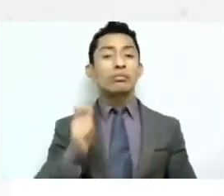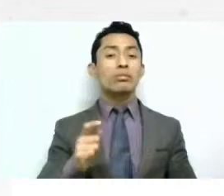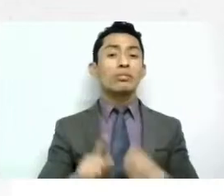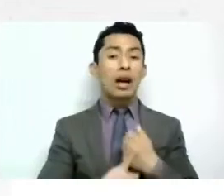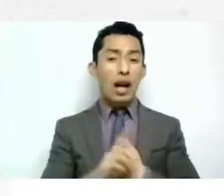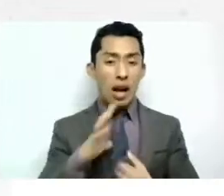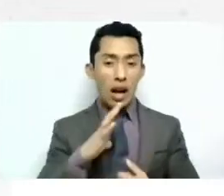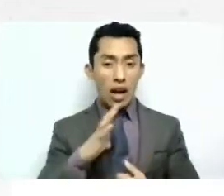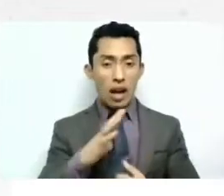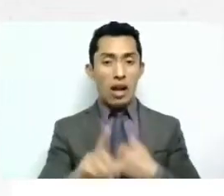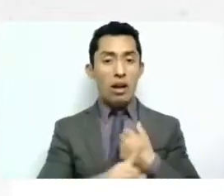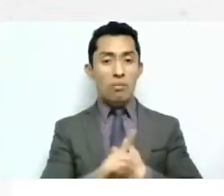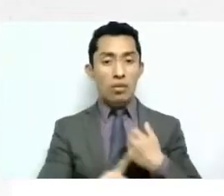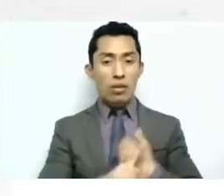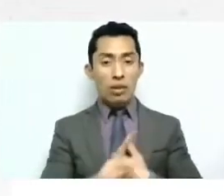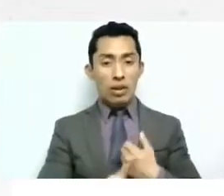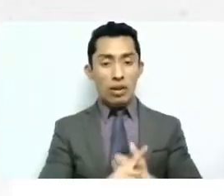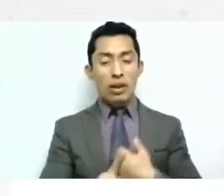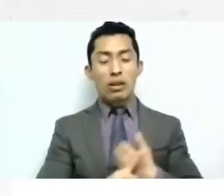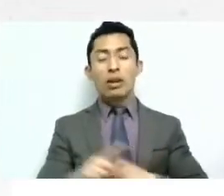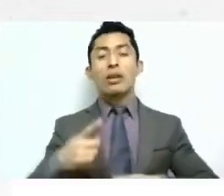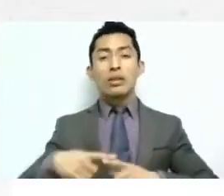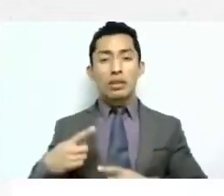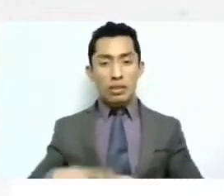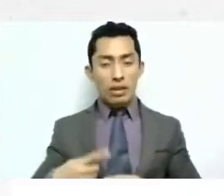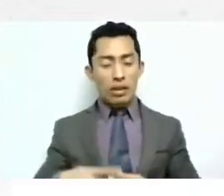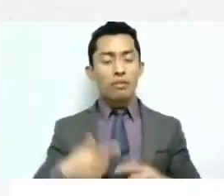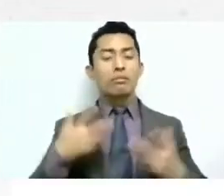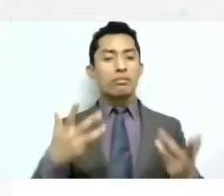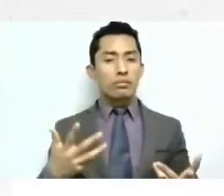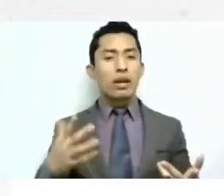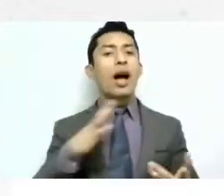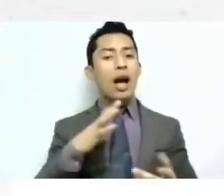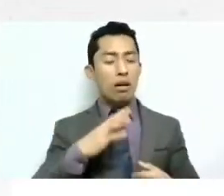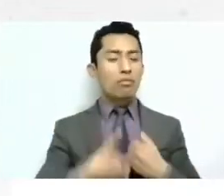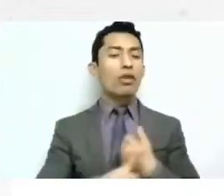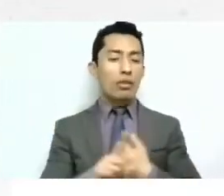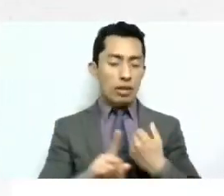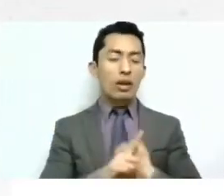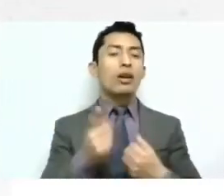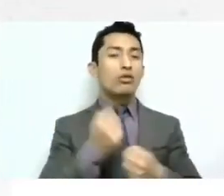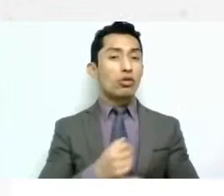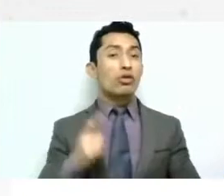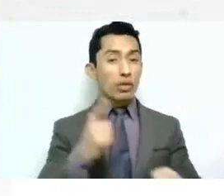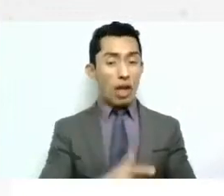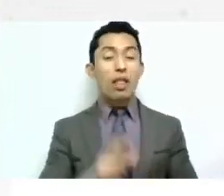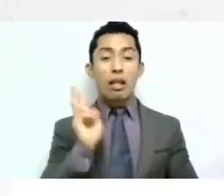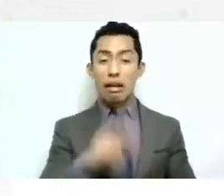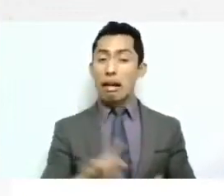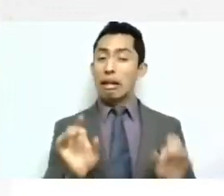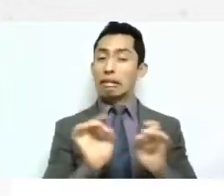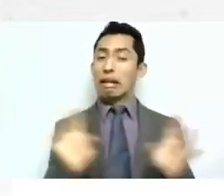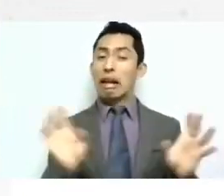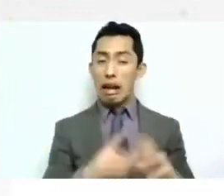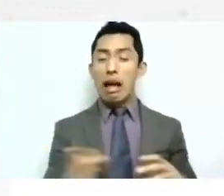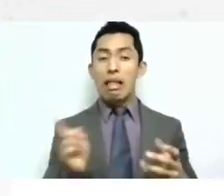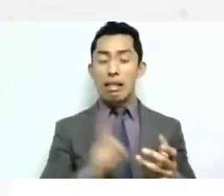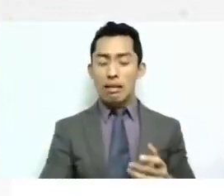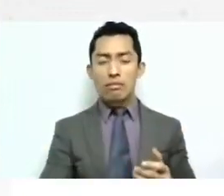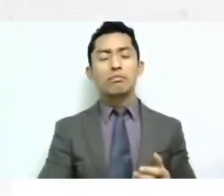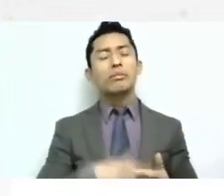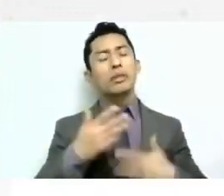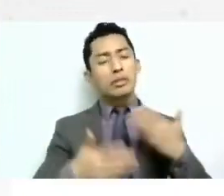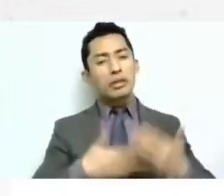interpretación jurídica por interpretación jurídica sino hay problemas sociales muy agudos que se responden de determinadas